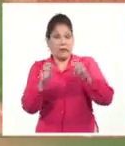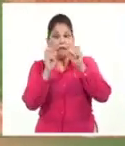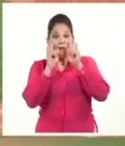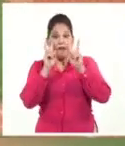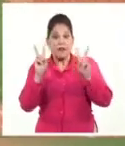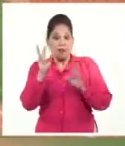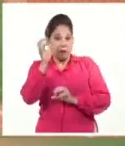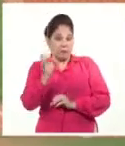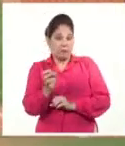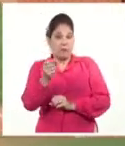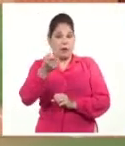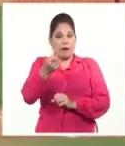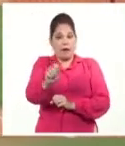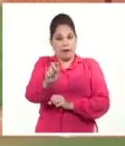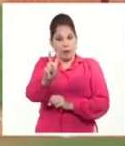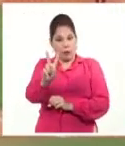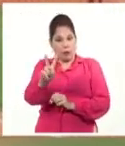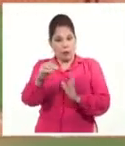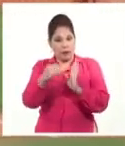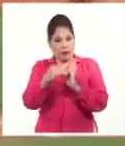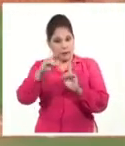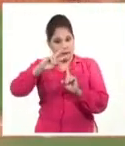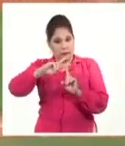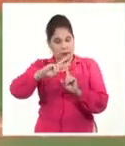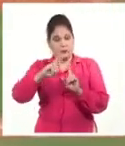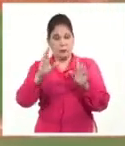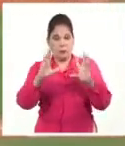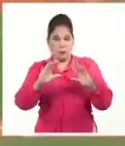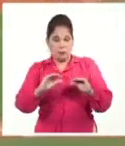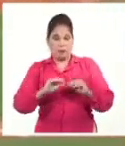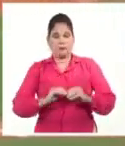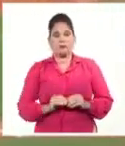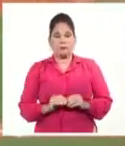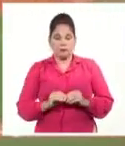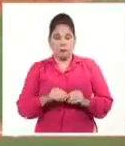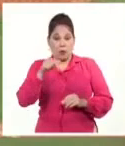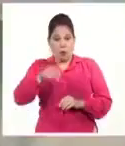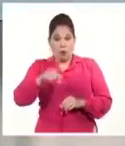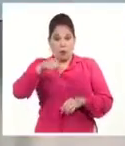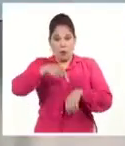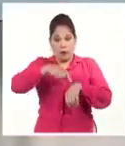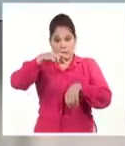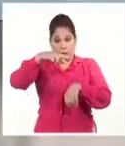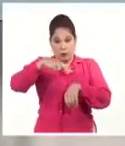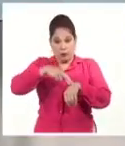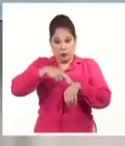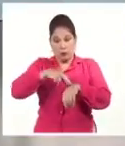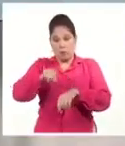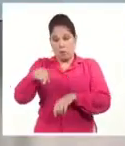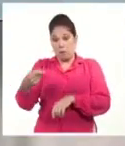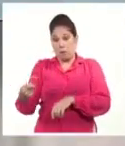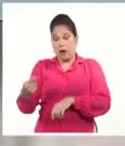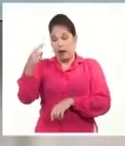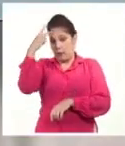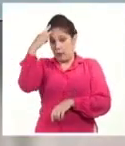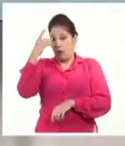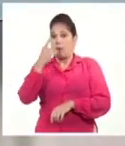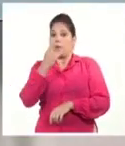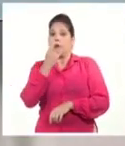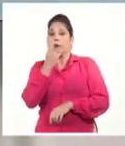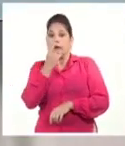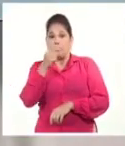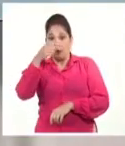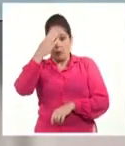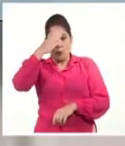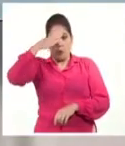del canal Tele Rebelde. Por cierto, con la victoria de Puerto Rico hoy sobre República Dominicana, automáticamente